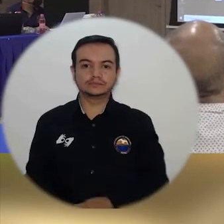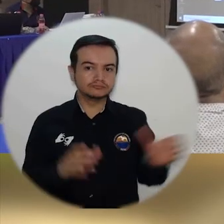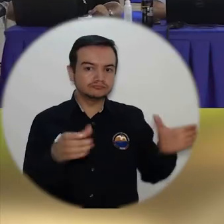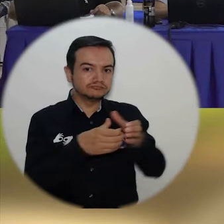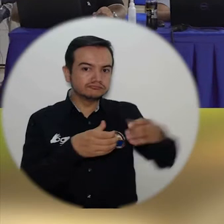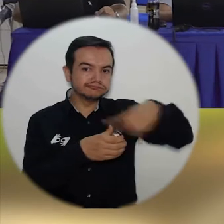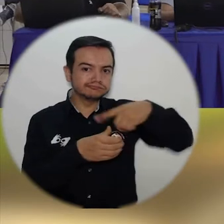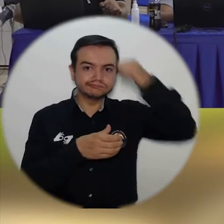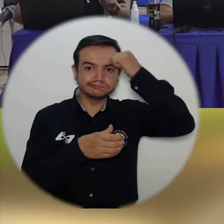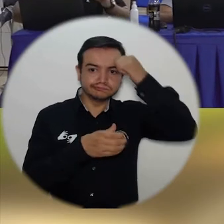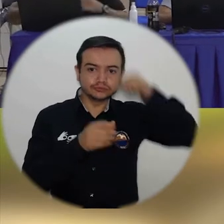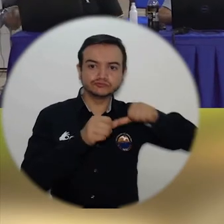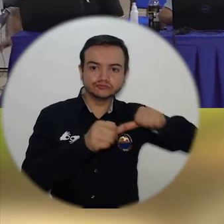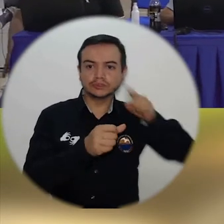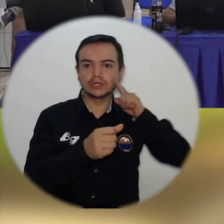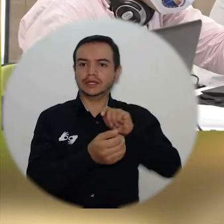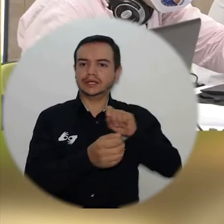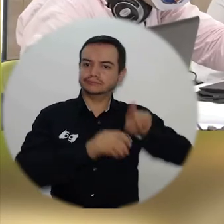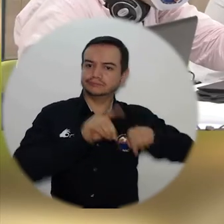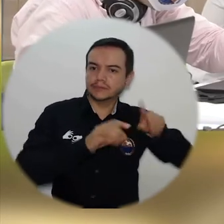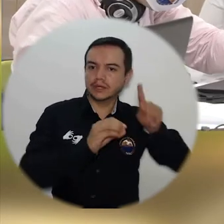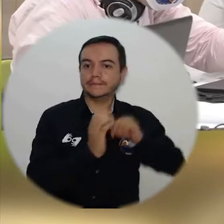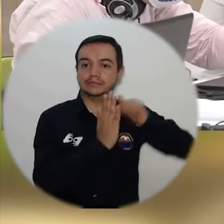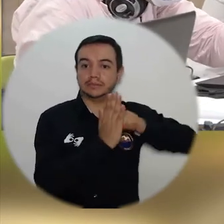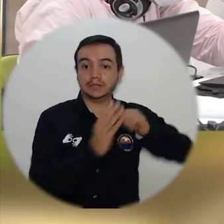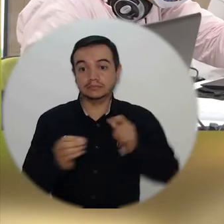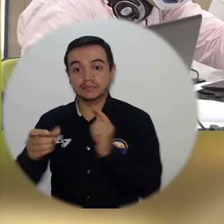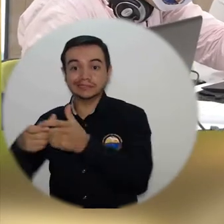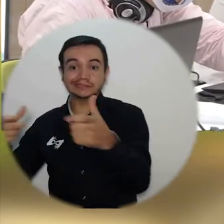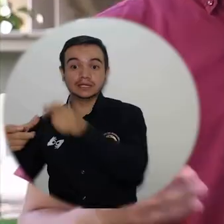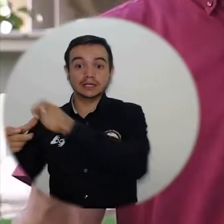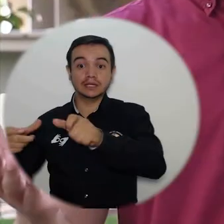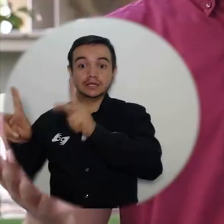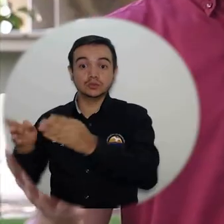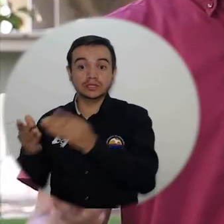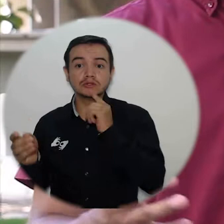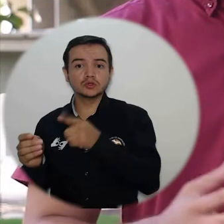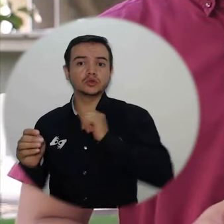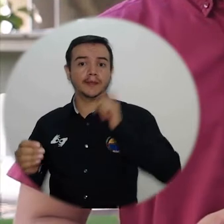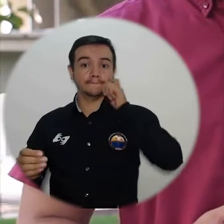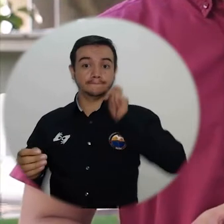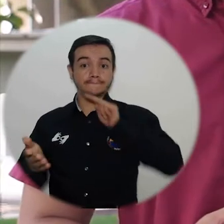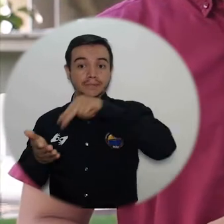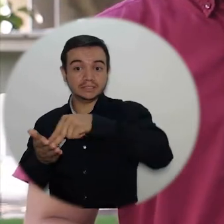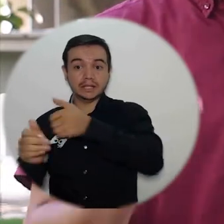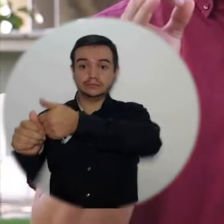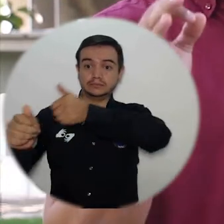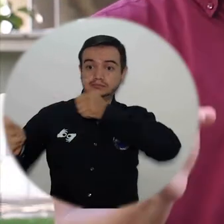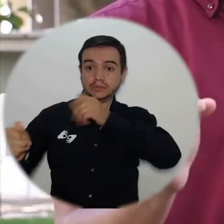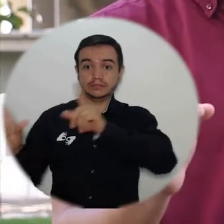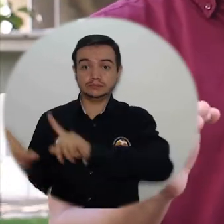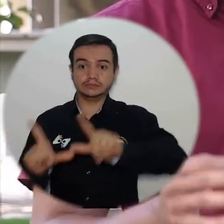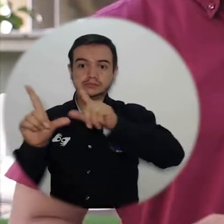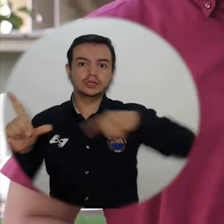ocasionales y catedráticos, así como estudiantes de pregrado presencial, distancia y posgrado, dieron un respaldo a la consulta electrónica con